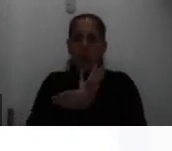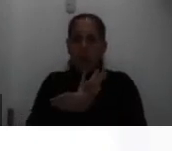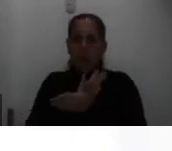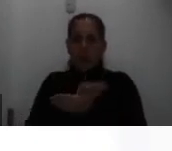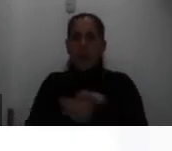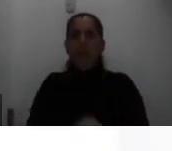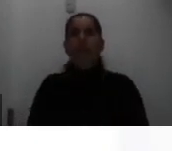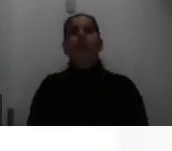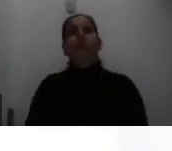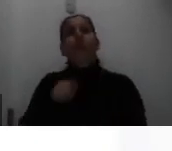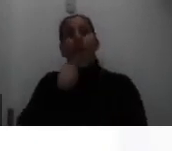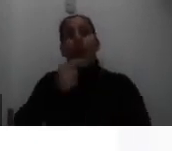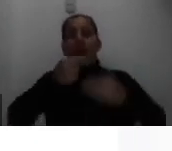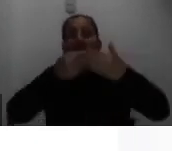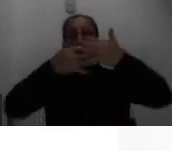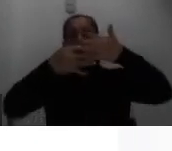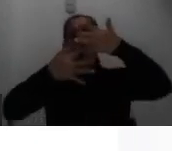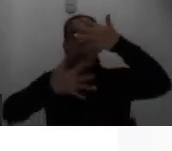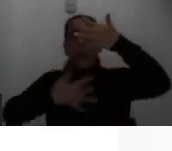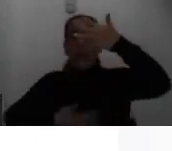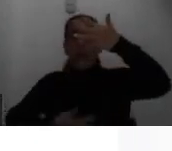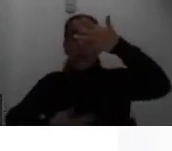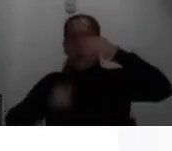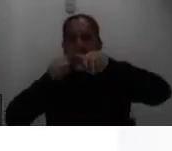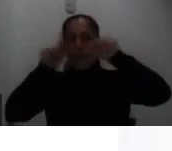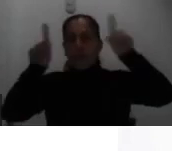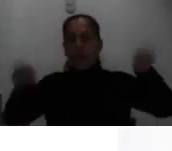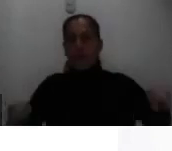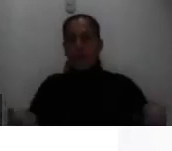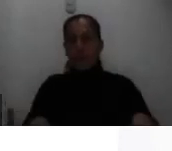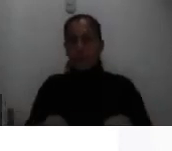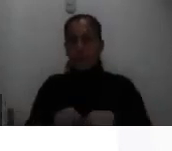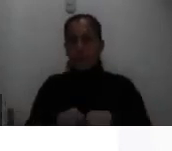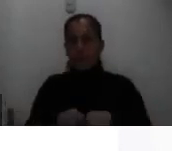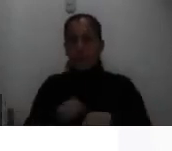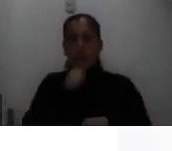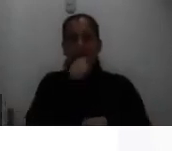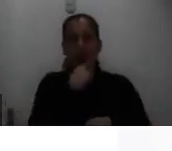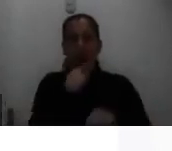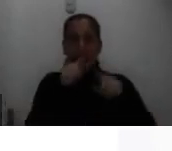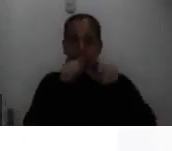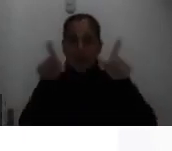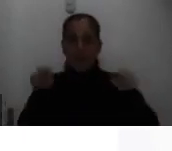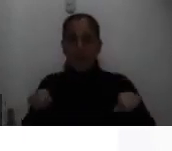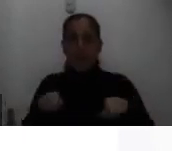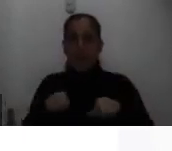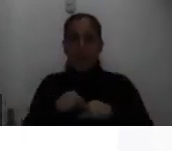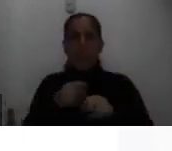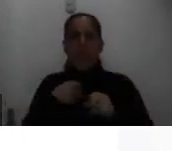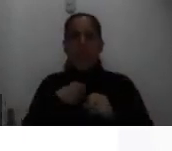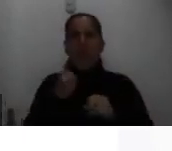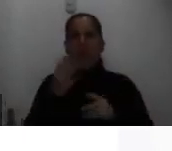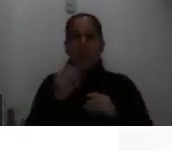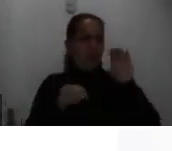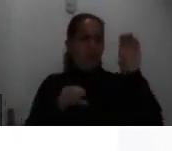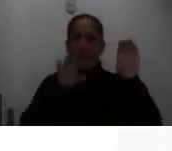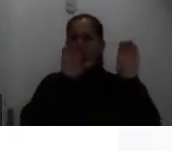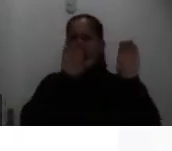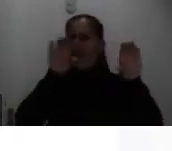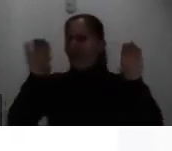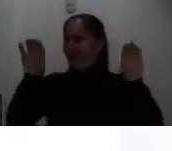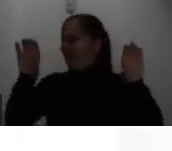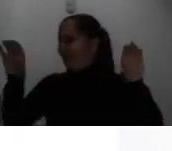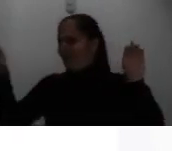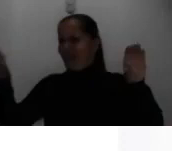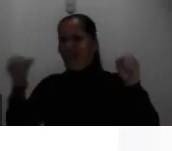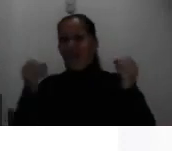les va a desplegar esta pantalla esta pantalla tiene muchos recuadros pero es lo mismo